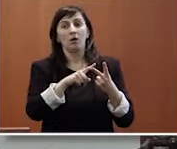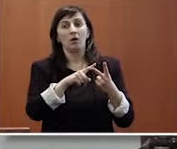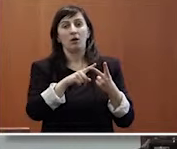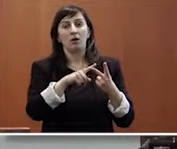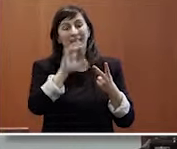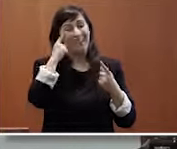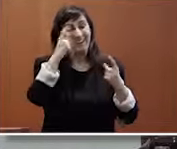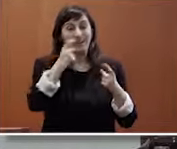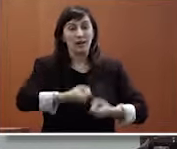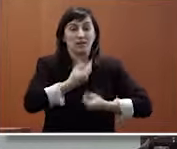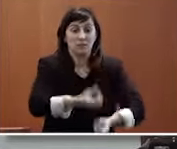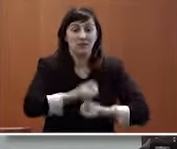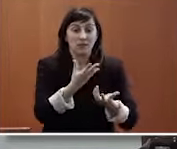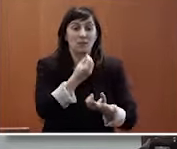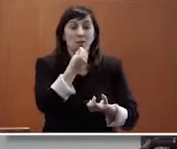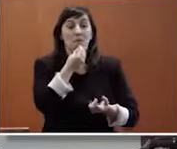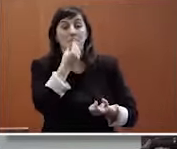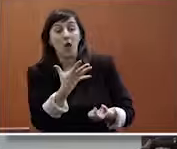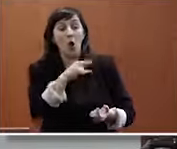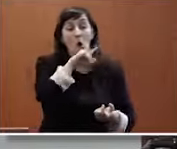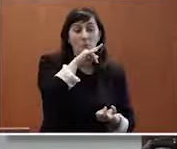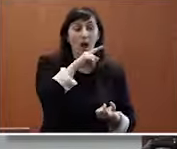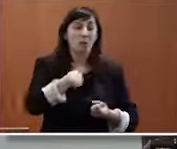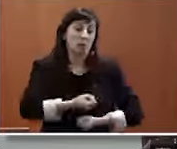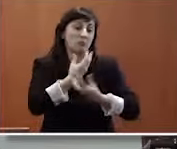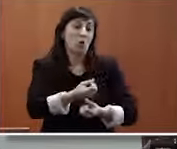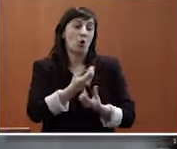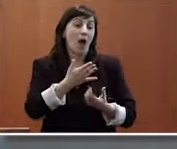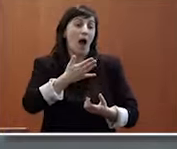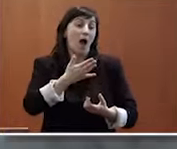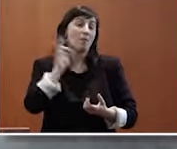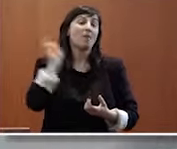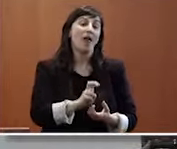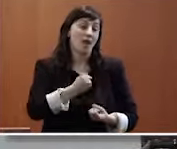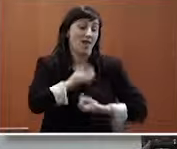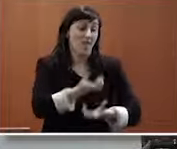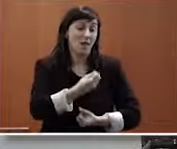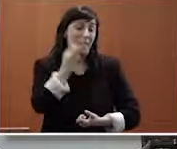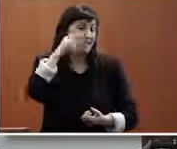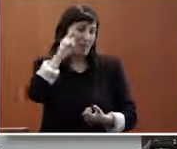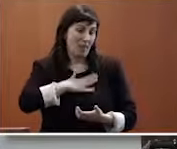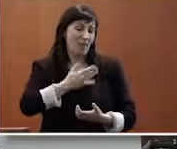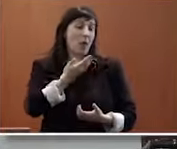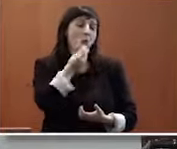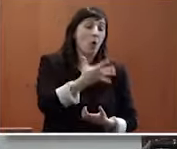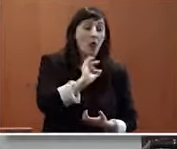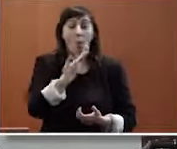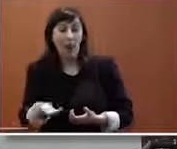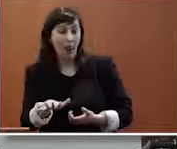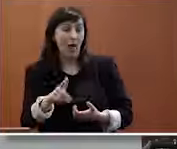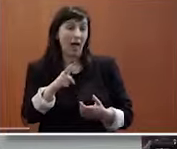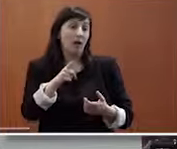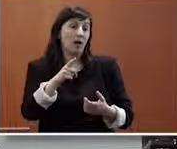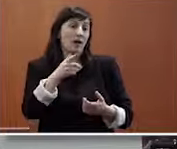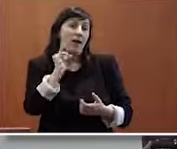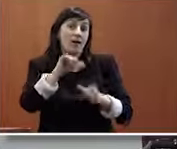los expresaré mejor o peor pero sí que responden a la experiencia a nuestra experiencia que es verdad que es dilatada en tratar de dar